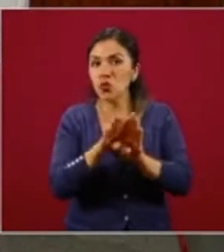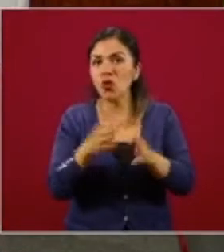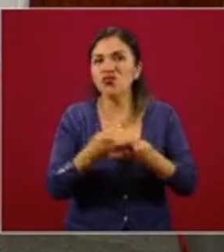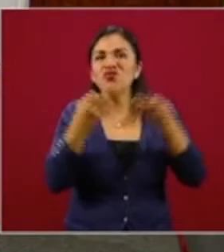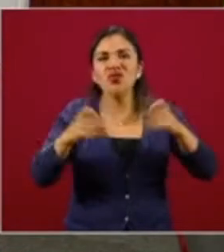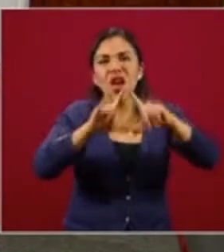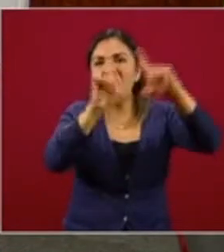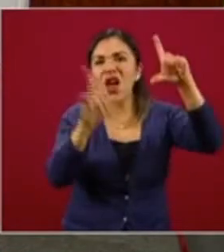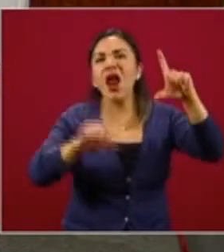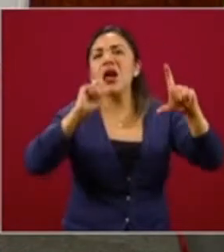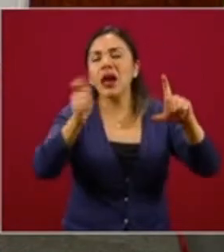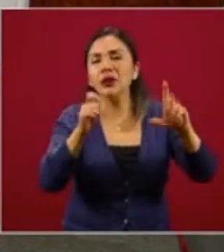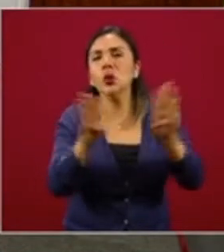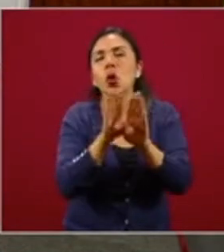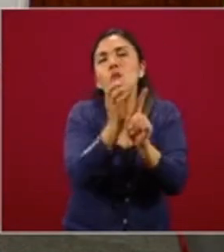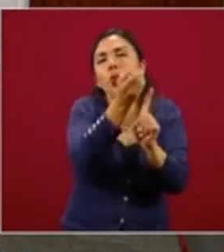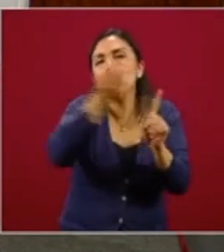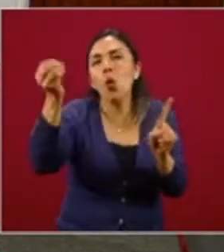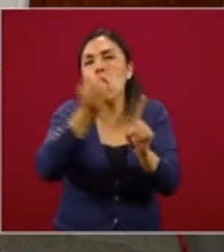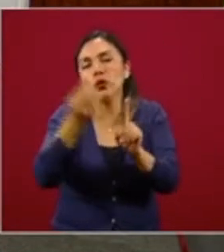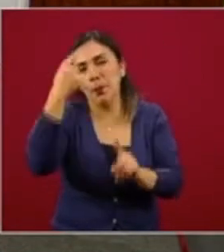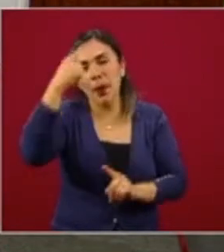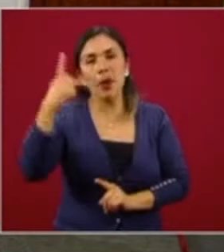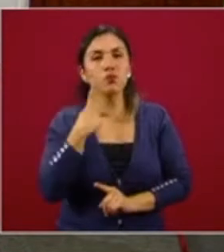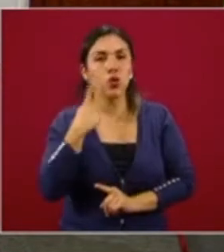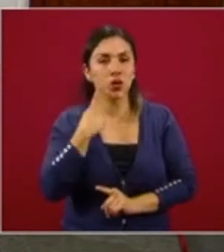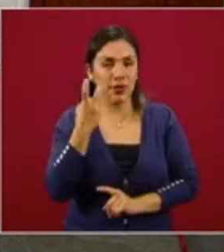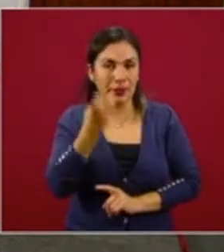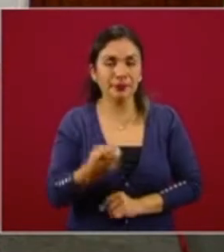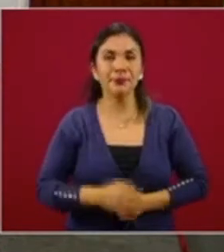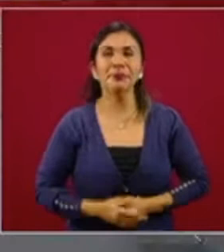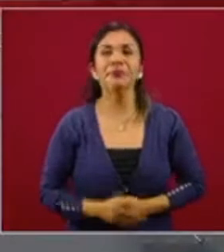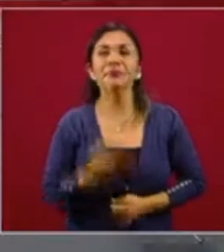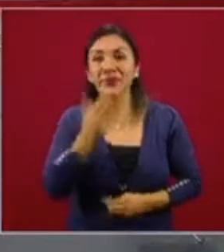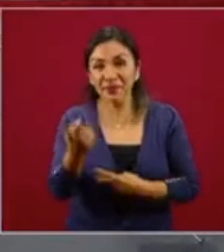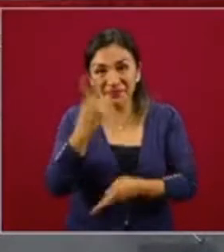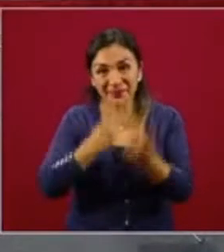territorio organizando la política pública. Bienvenidos.